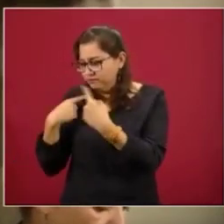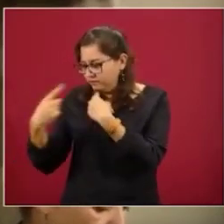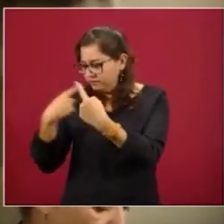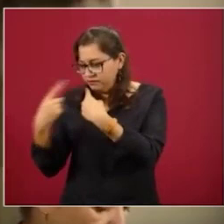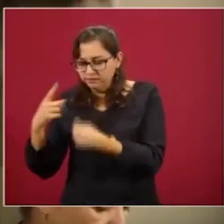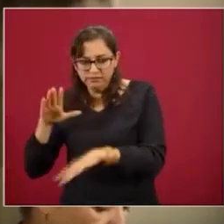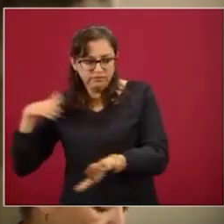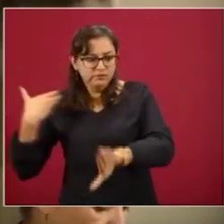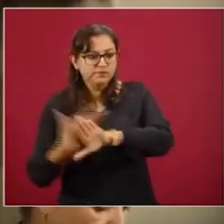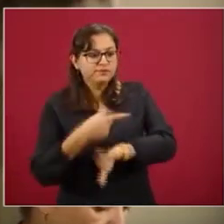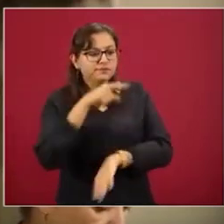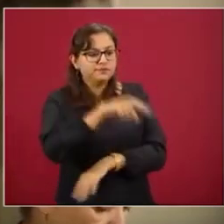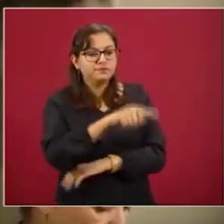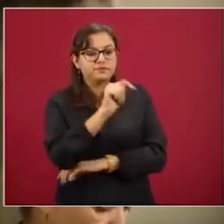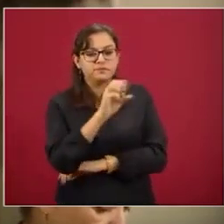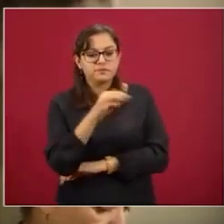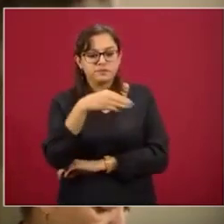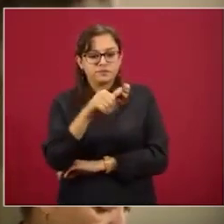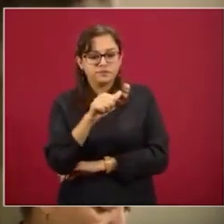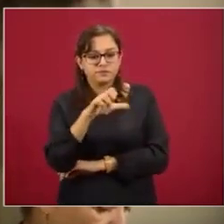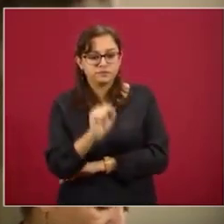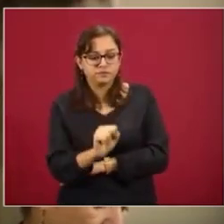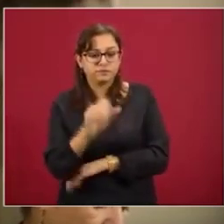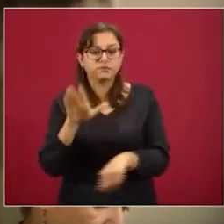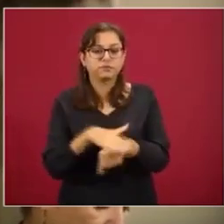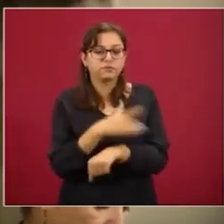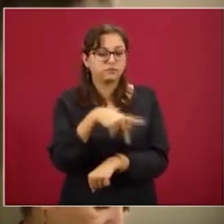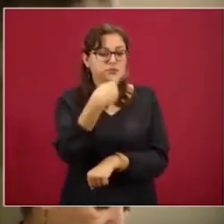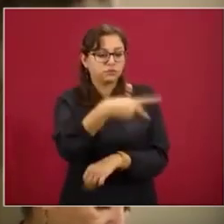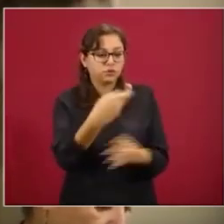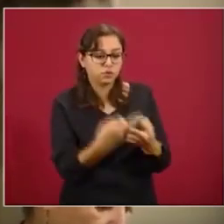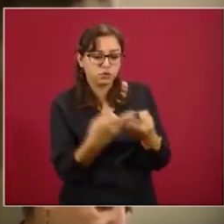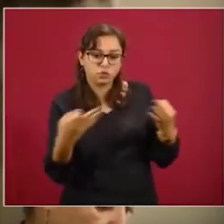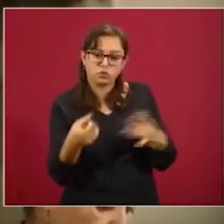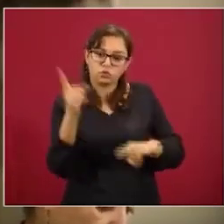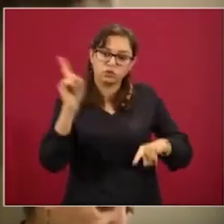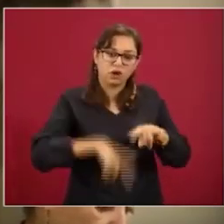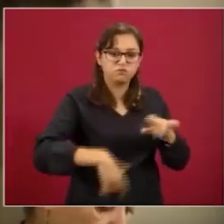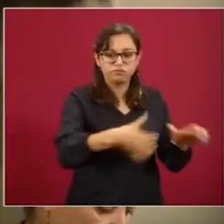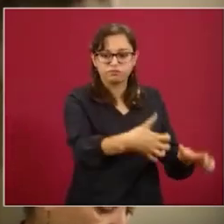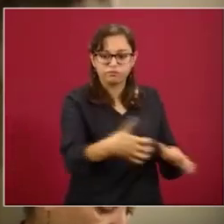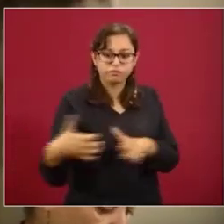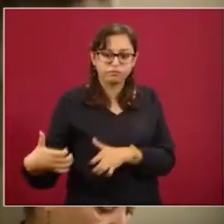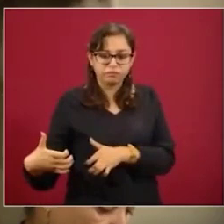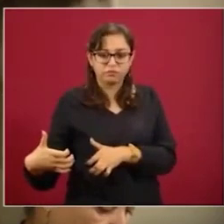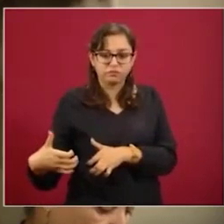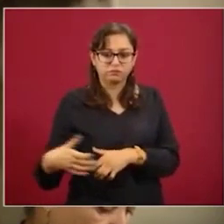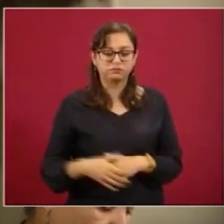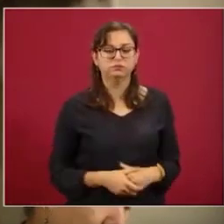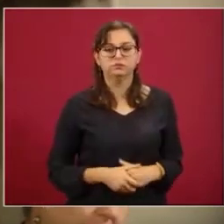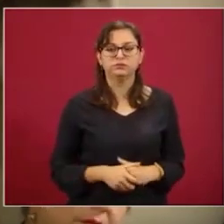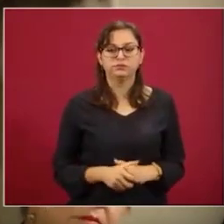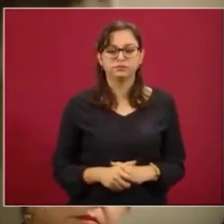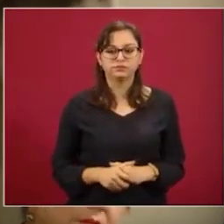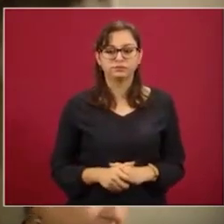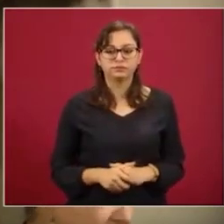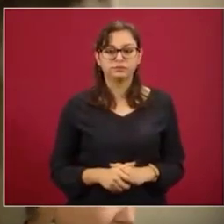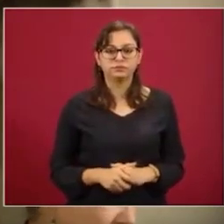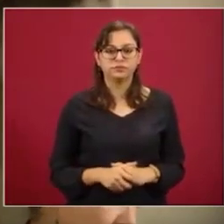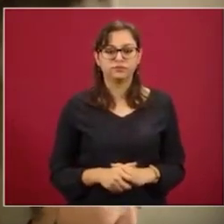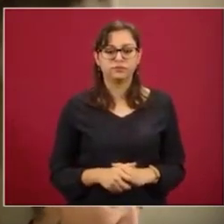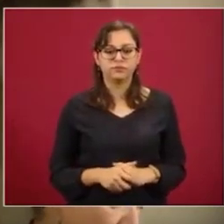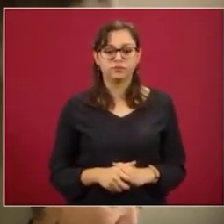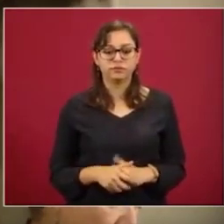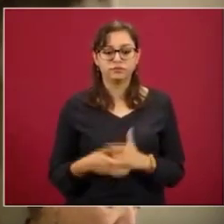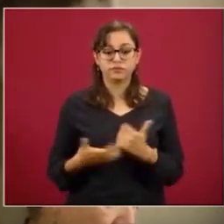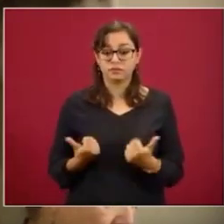Gauch Segovia al despojarlo de su propiedad ubicada en el municipio de Tulum. Las autoridades